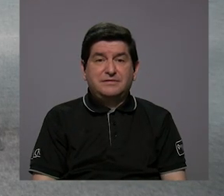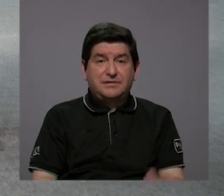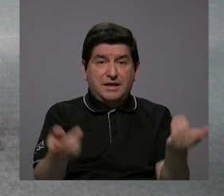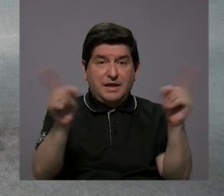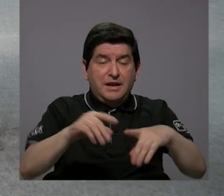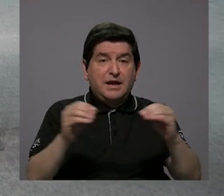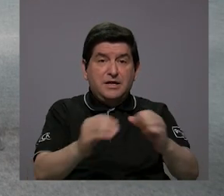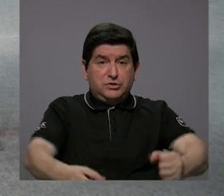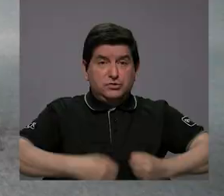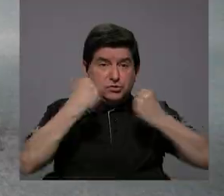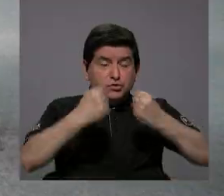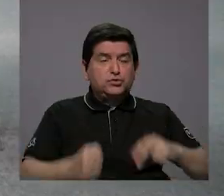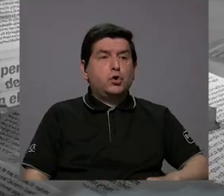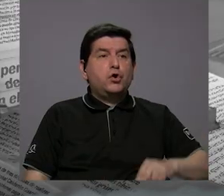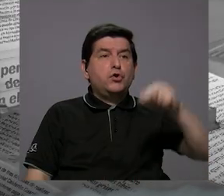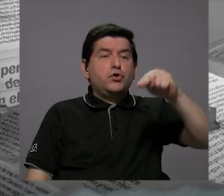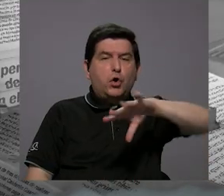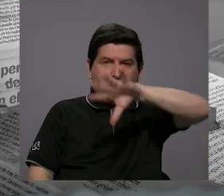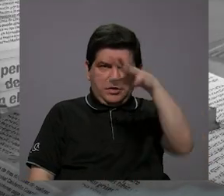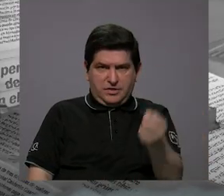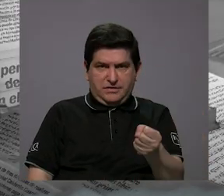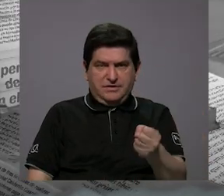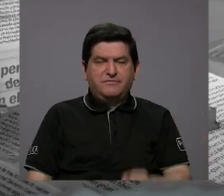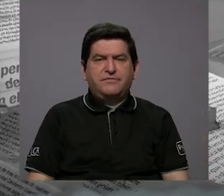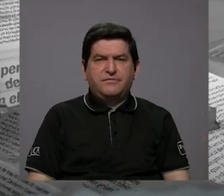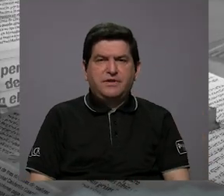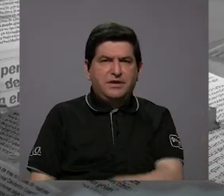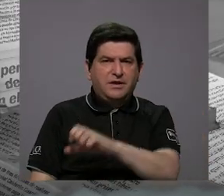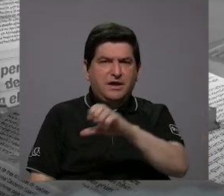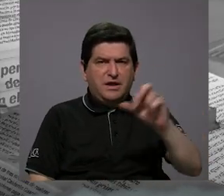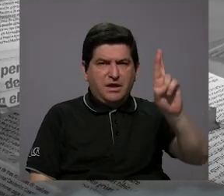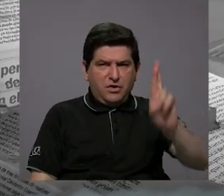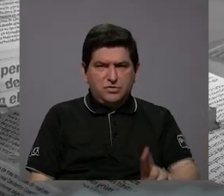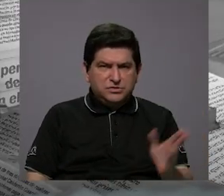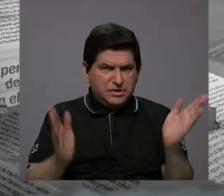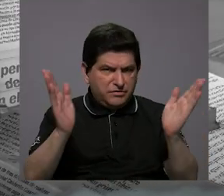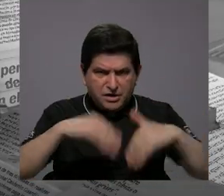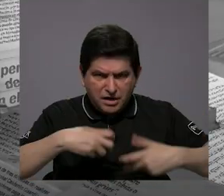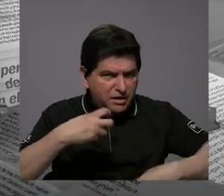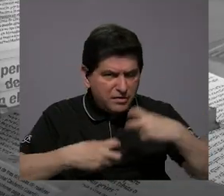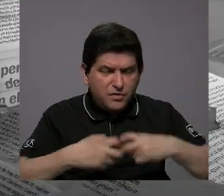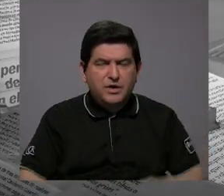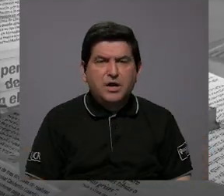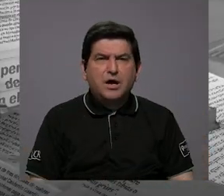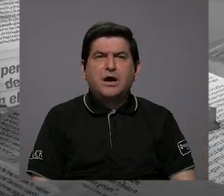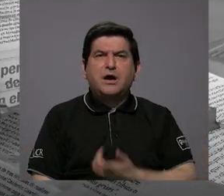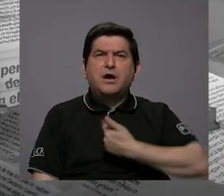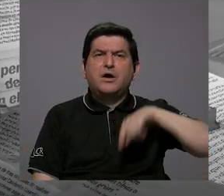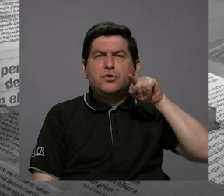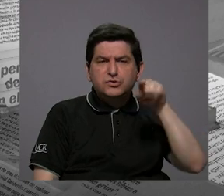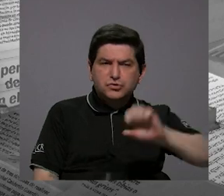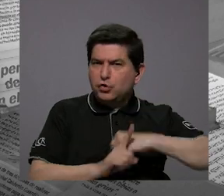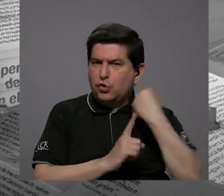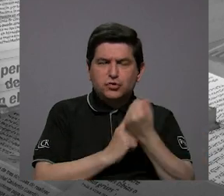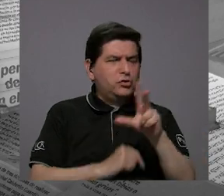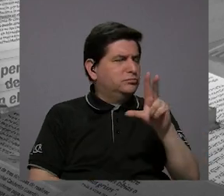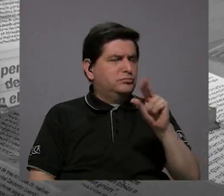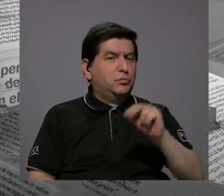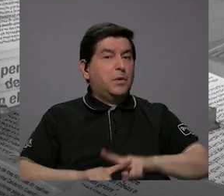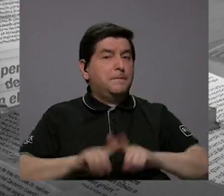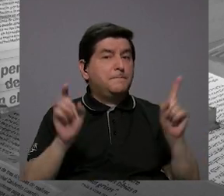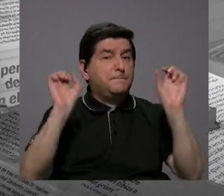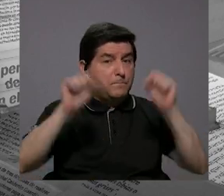extremo es el norte de África. Sí, aquí en Costa Rica no tenemos eso. Yo diría que no estamos en esa situación.